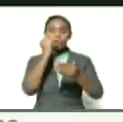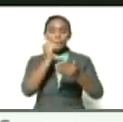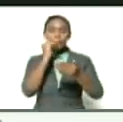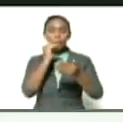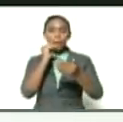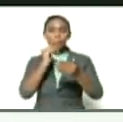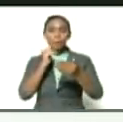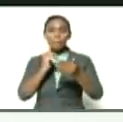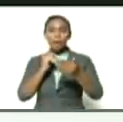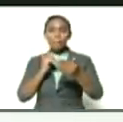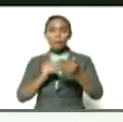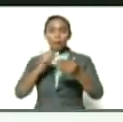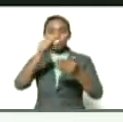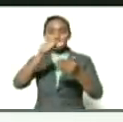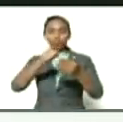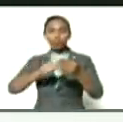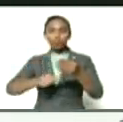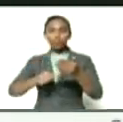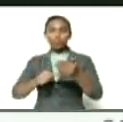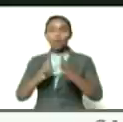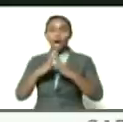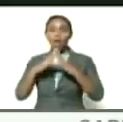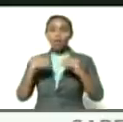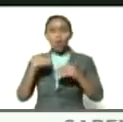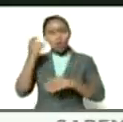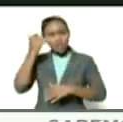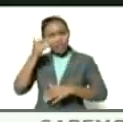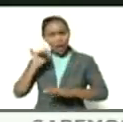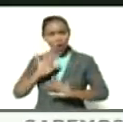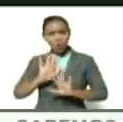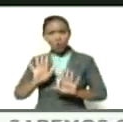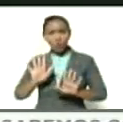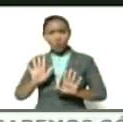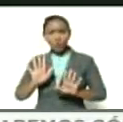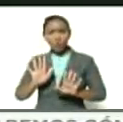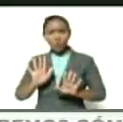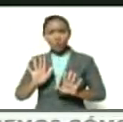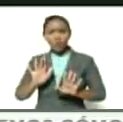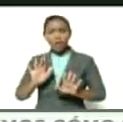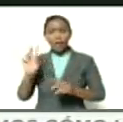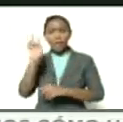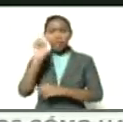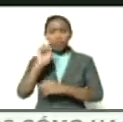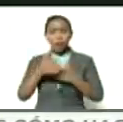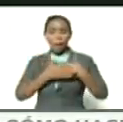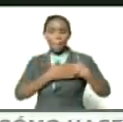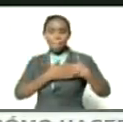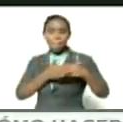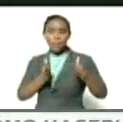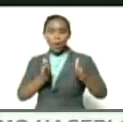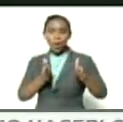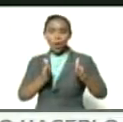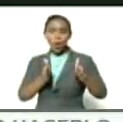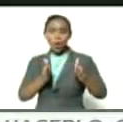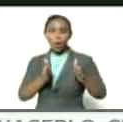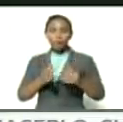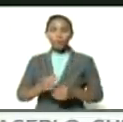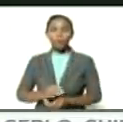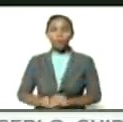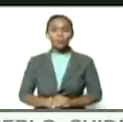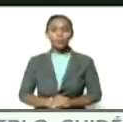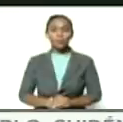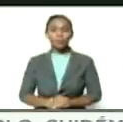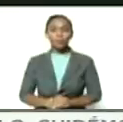Geraldina a todos creo que Venezuela se le abren las compuertas